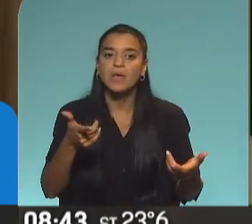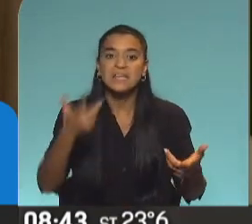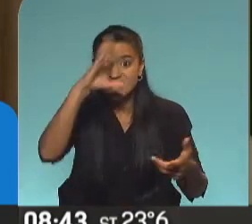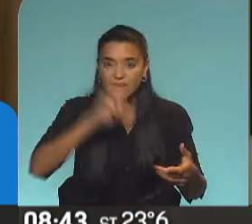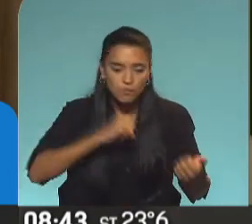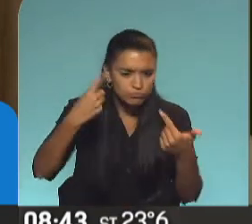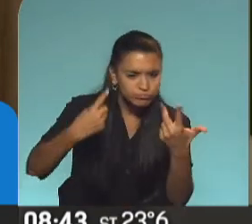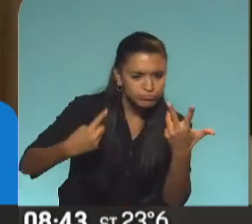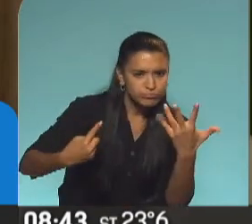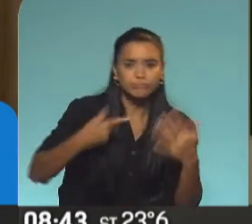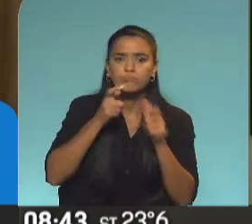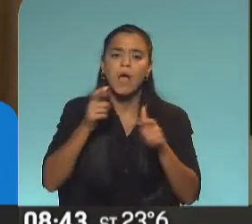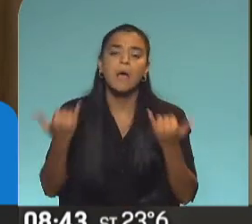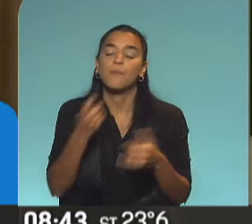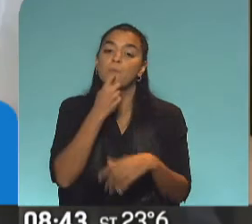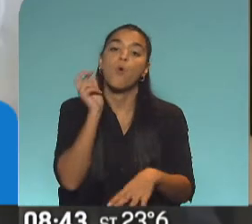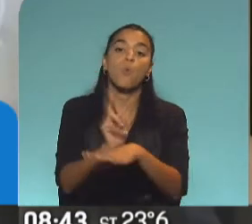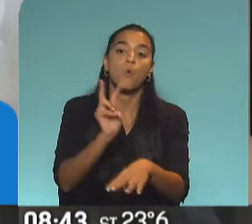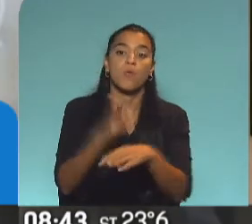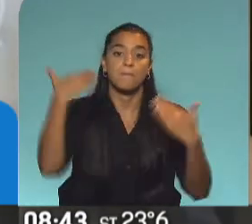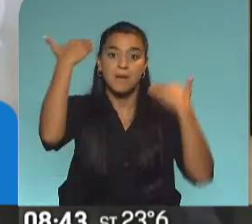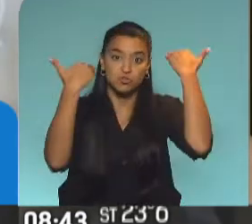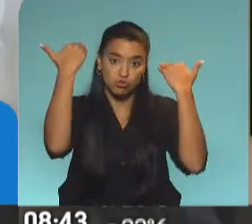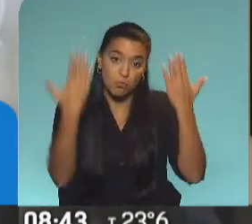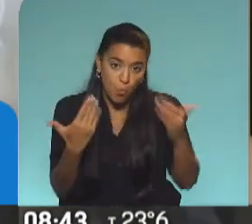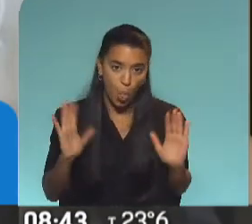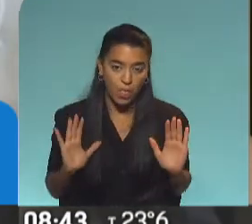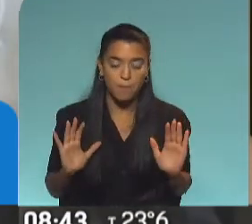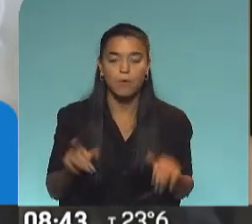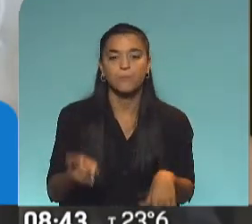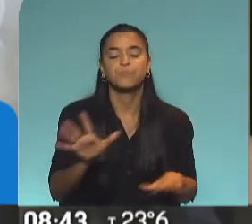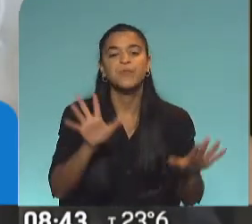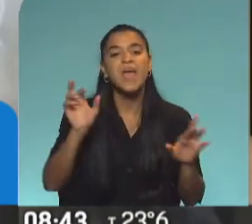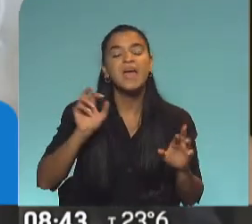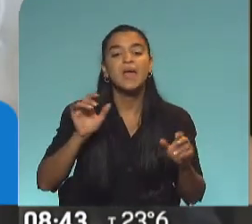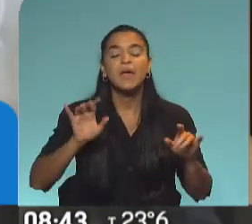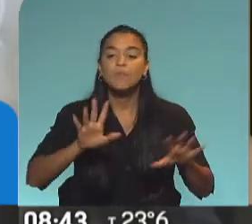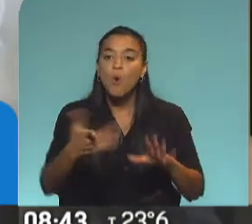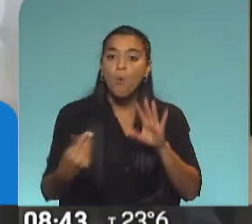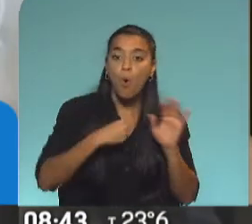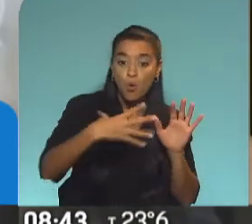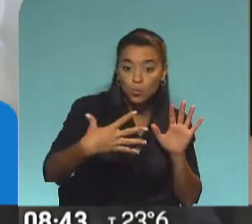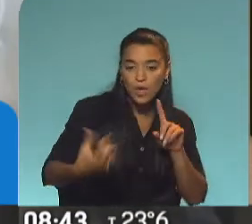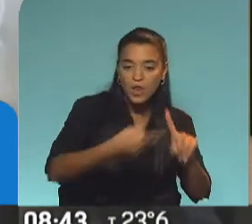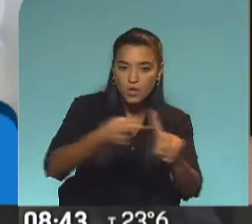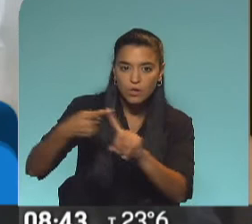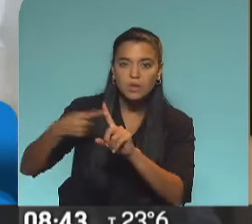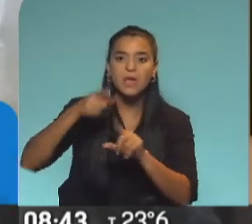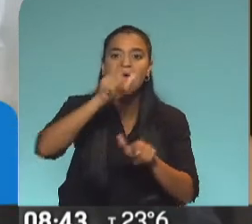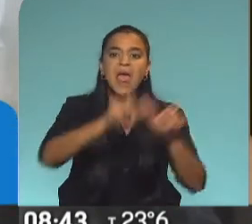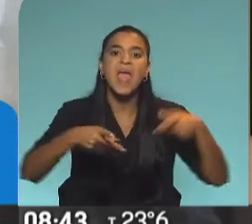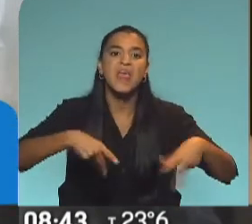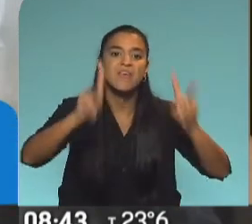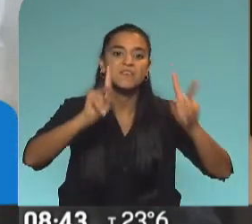desafíos, como por ejemplo el cuidado de los adultos mayores. Armamos una red de voluntarios con las familias, los encargados de edificio